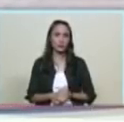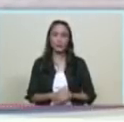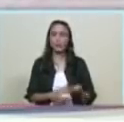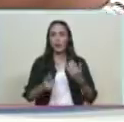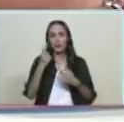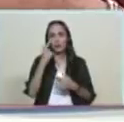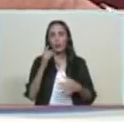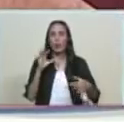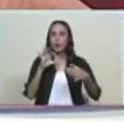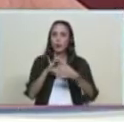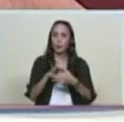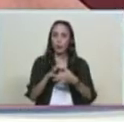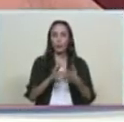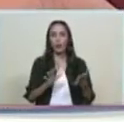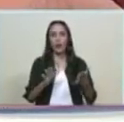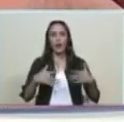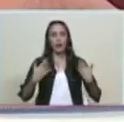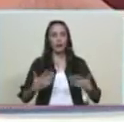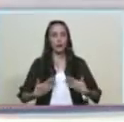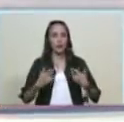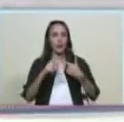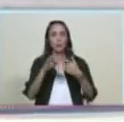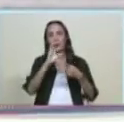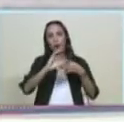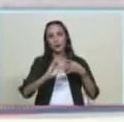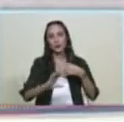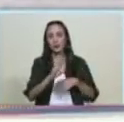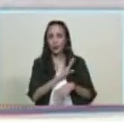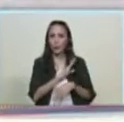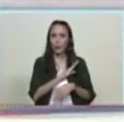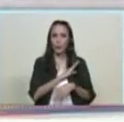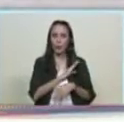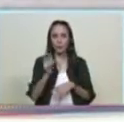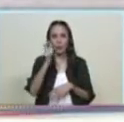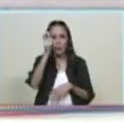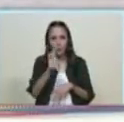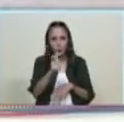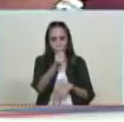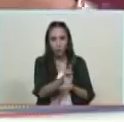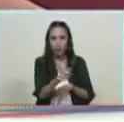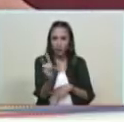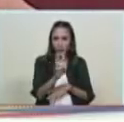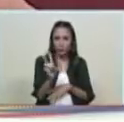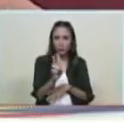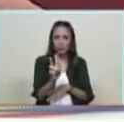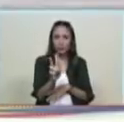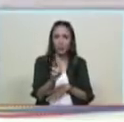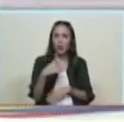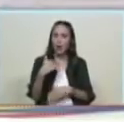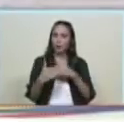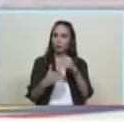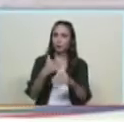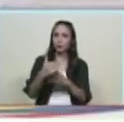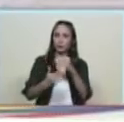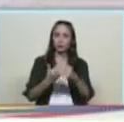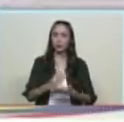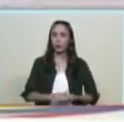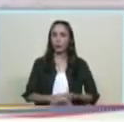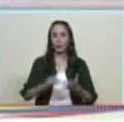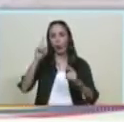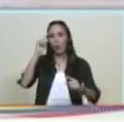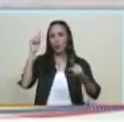capacidad de la alegría y la felicidad vamos logrando un pueblo a la altura de los retos